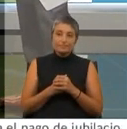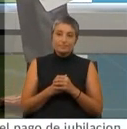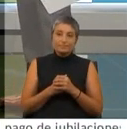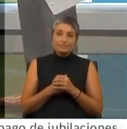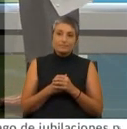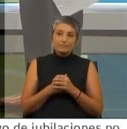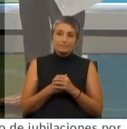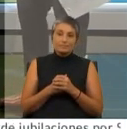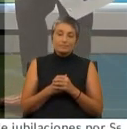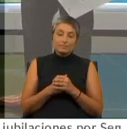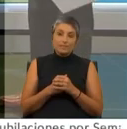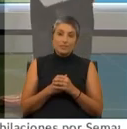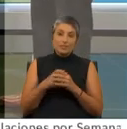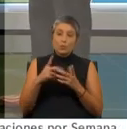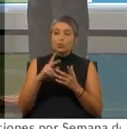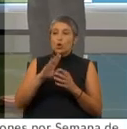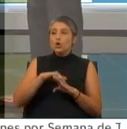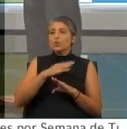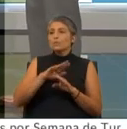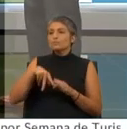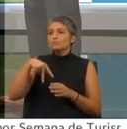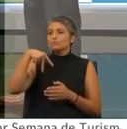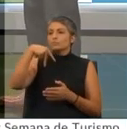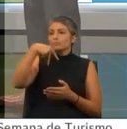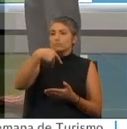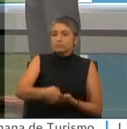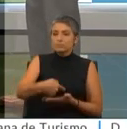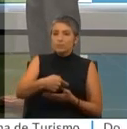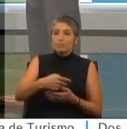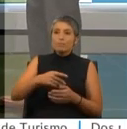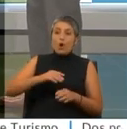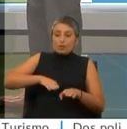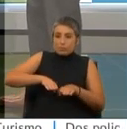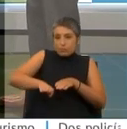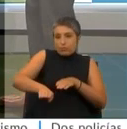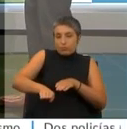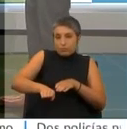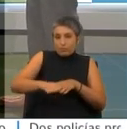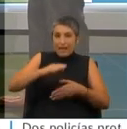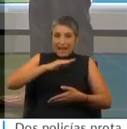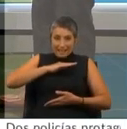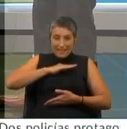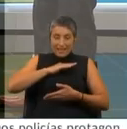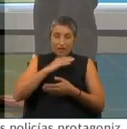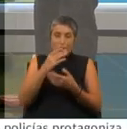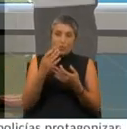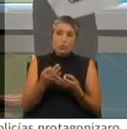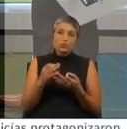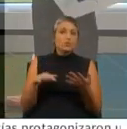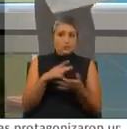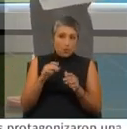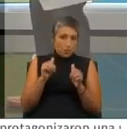se produce la caída, la consecuencia de este corte que hace el arquero, a diferencia del que vimos ayer. Creo que fue una situación que estuvo